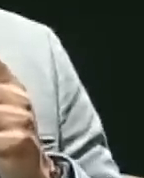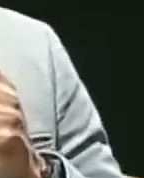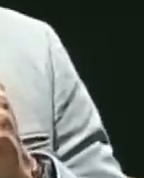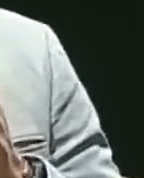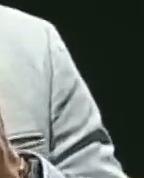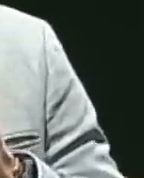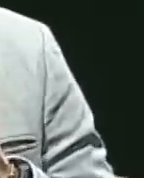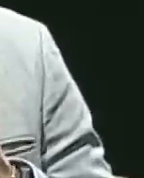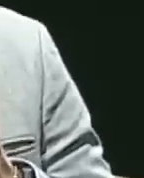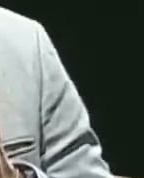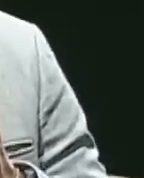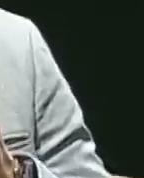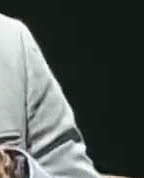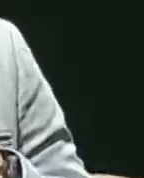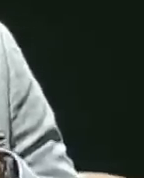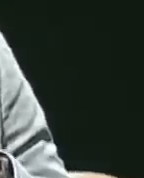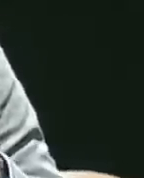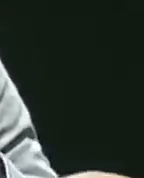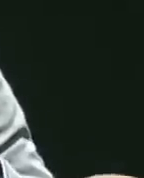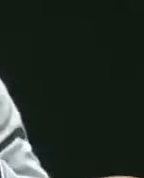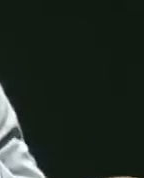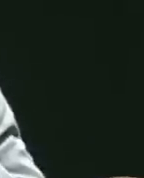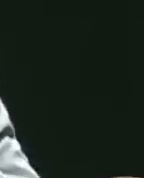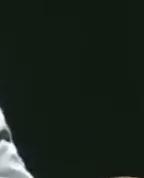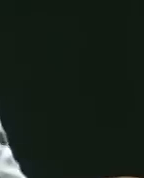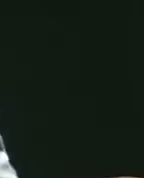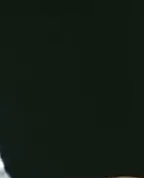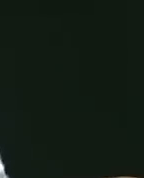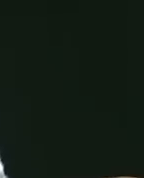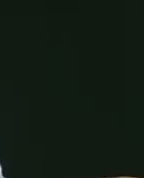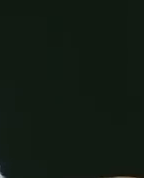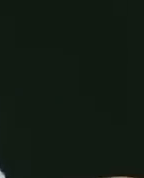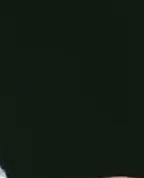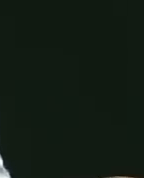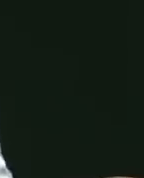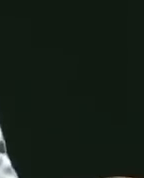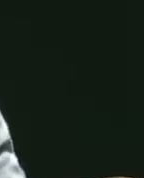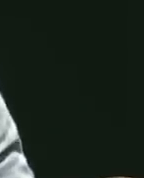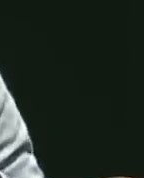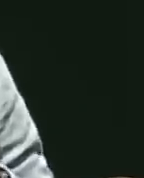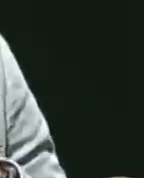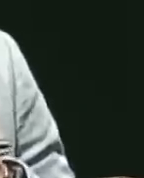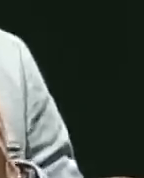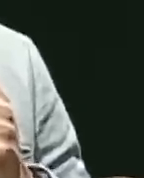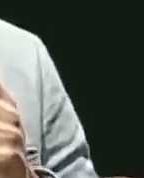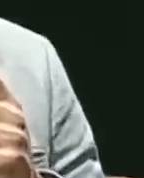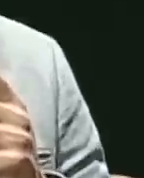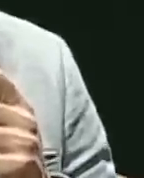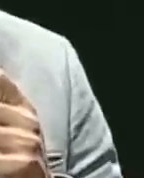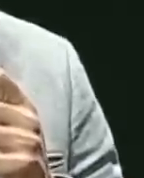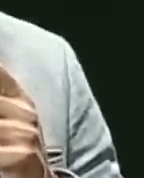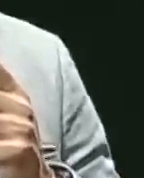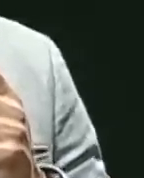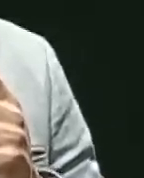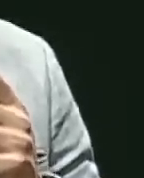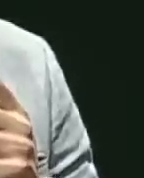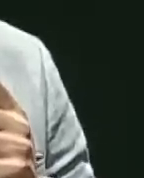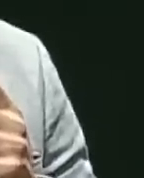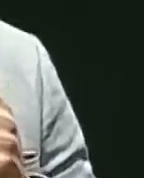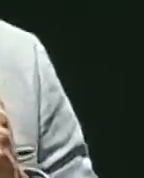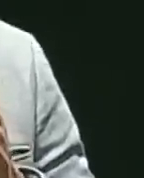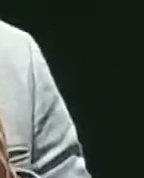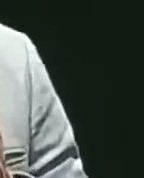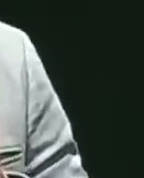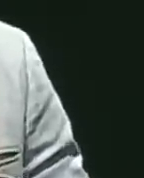voluntad tanto de Venezuela y de todos los países del mundo que es que hoy Venezuela es una tierra de condiciones y de enorme oportunidad para